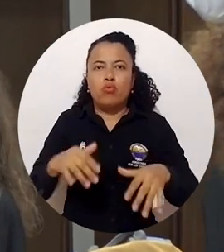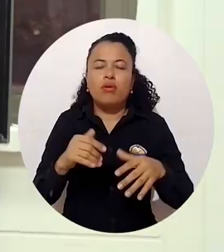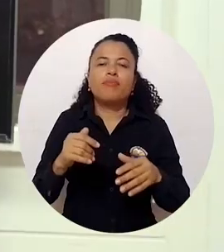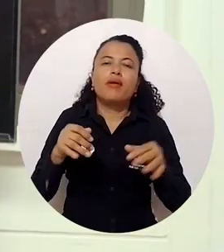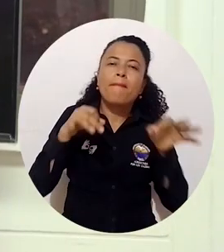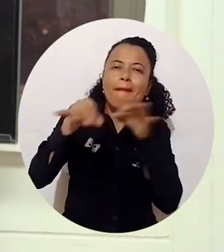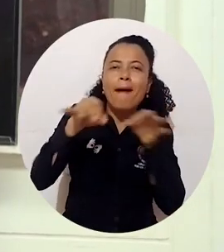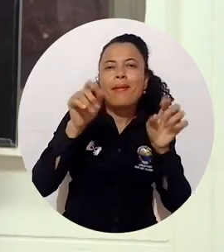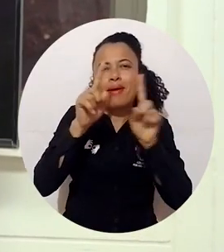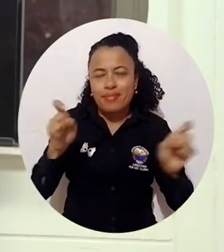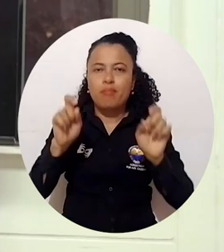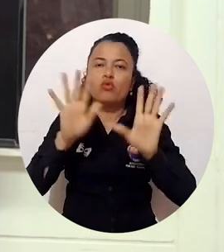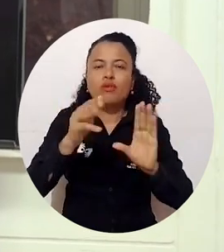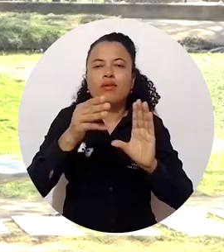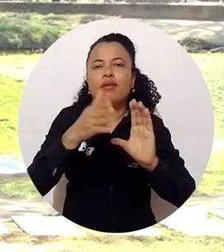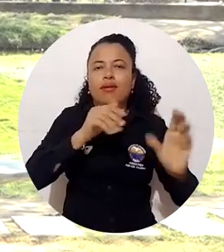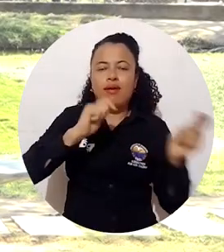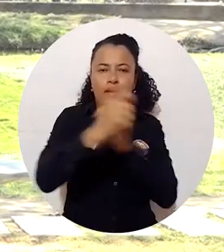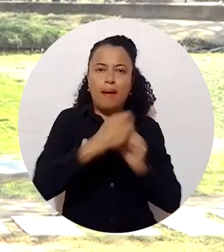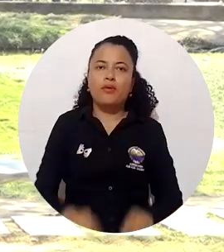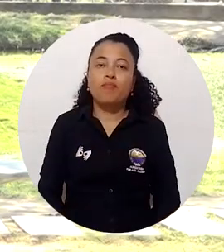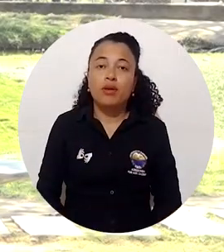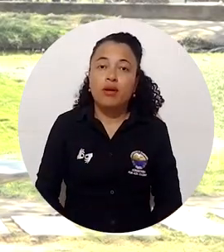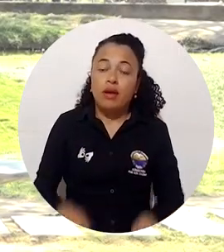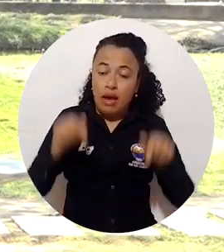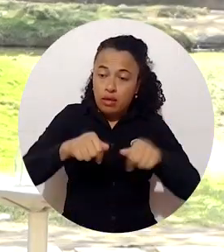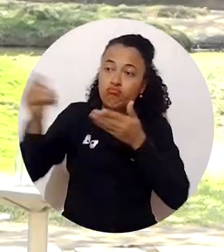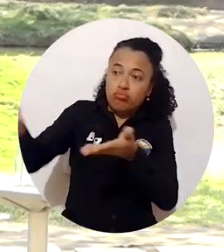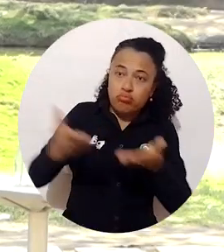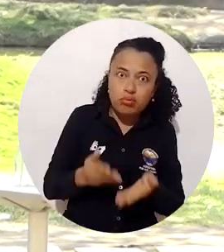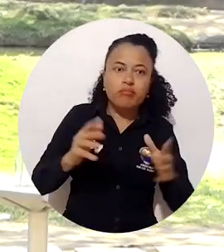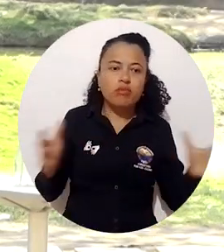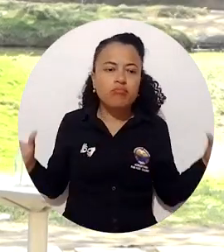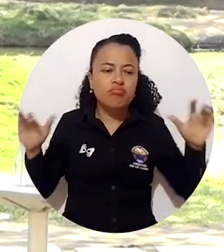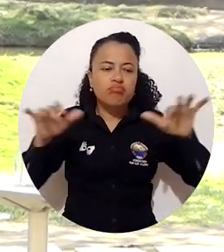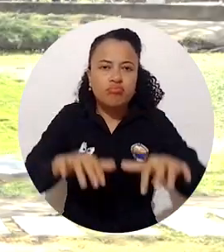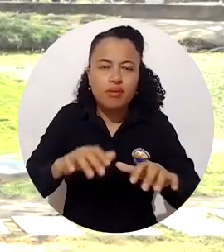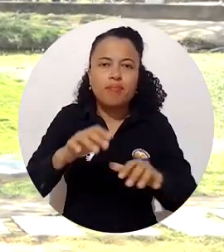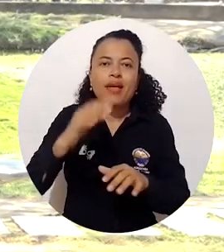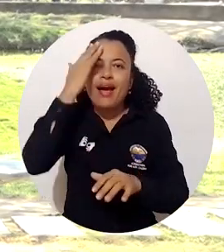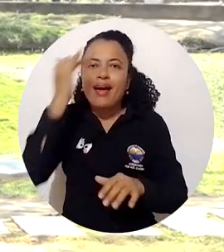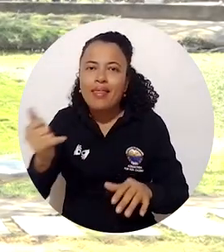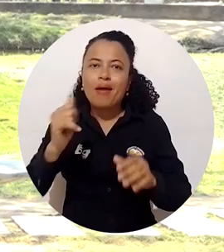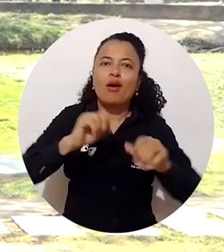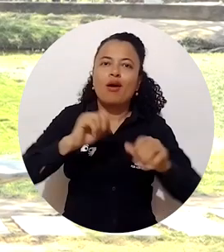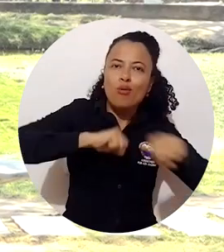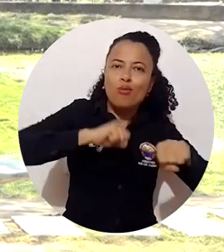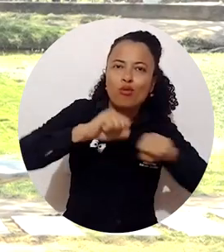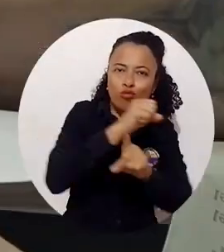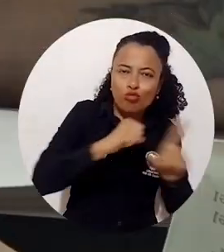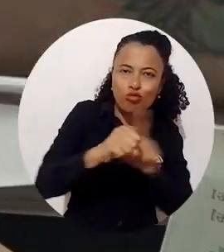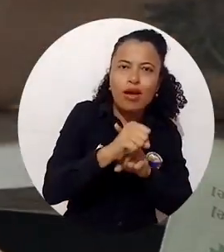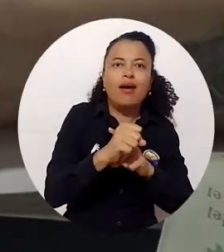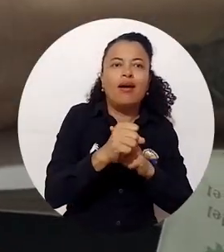aspectos asociados frente a este fenómeno. Siempre será bienvenido a este tipo de espacios en donde se congregan la academia, los movimientos sociales, las comunidades